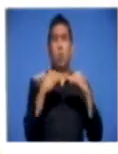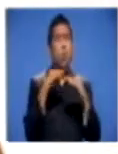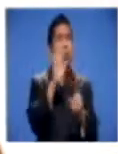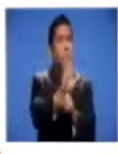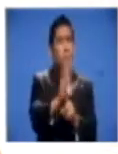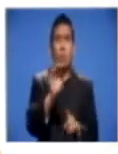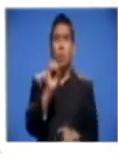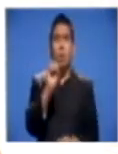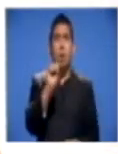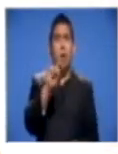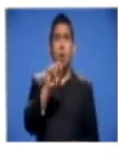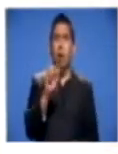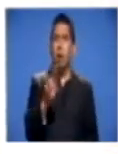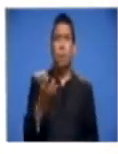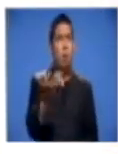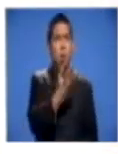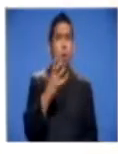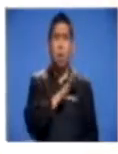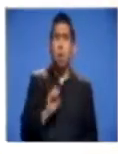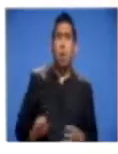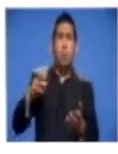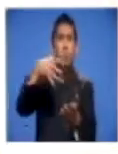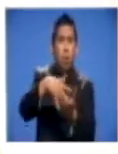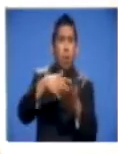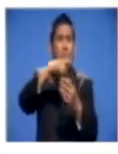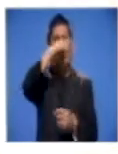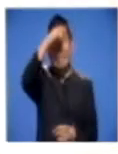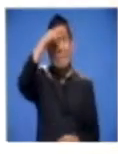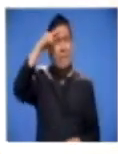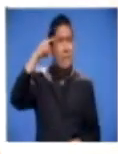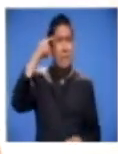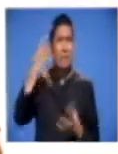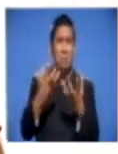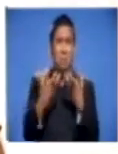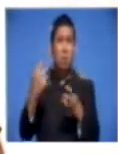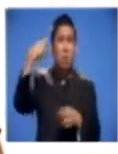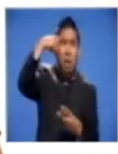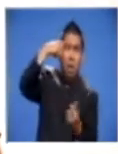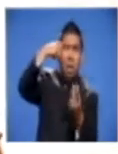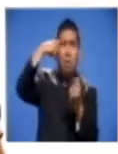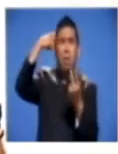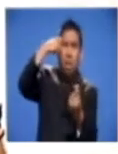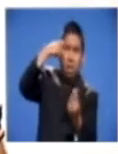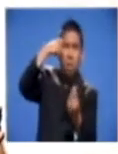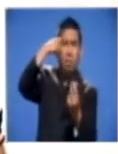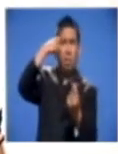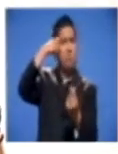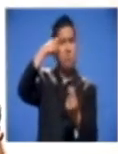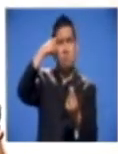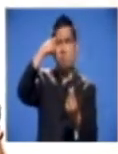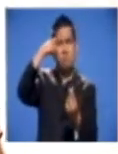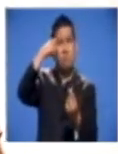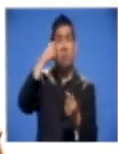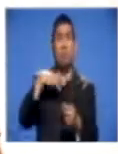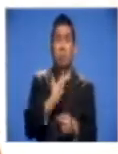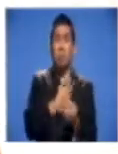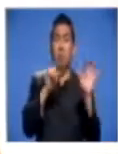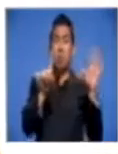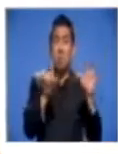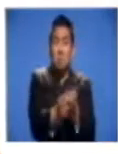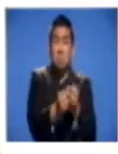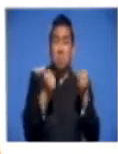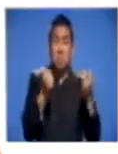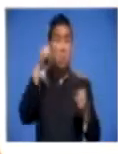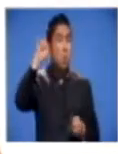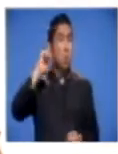porque todo el pueblo salvadoreño está agobiado por las extorsiones. Aquí habemos 6 millones de salvadoreños